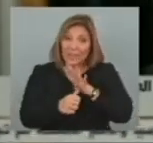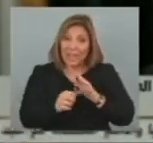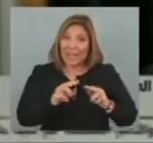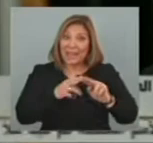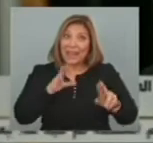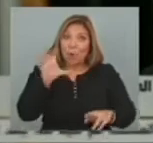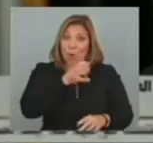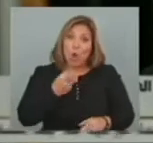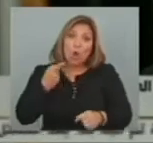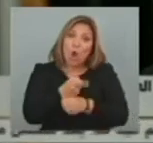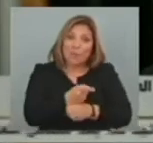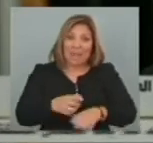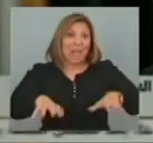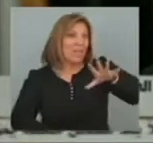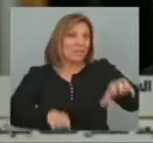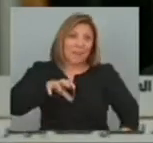antiimperialista